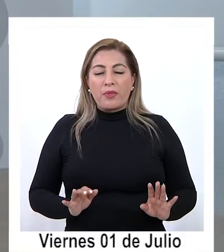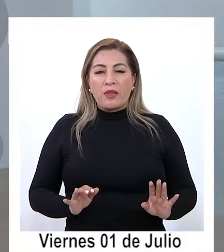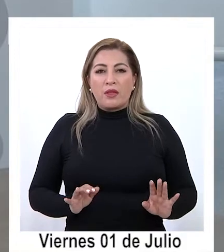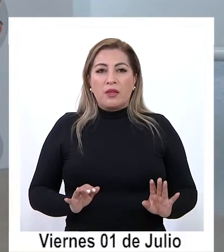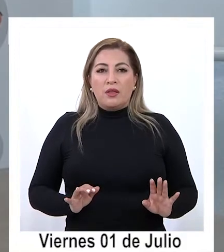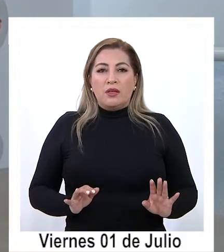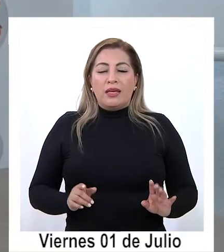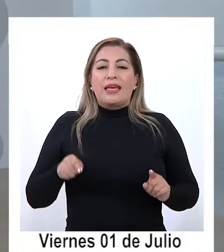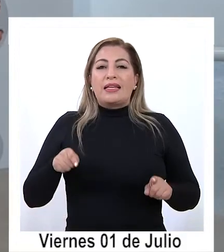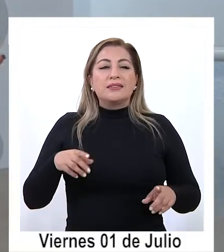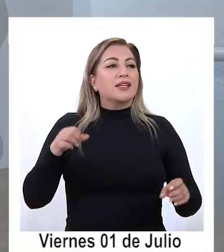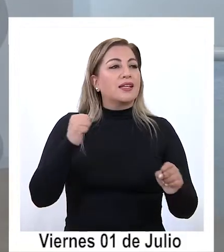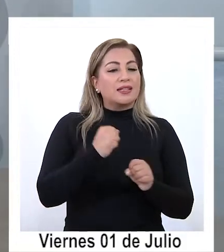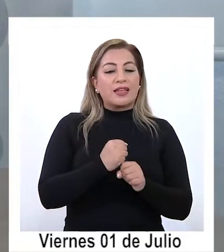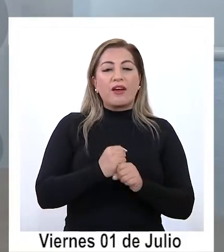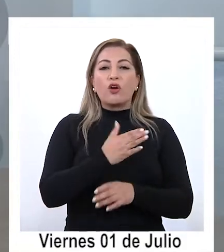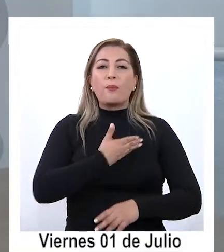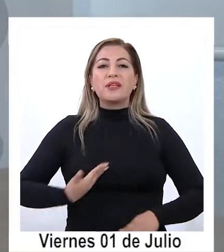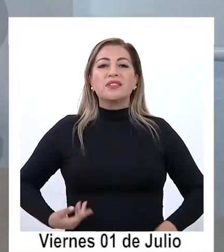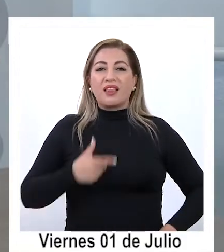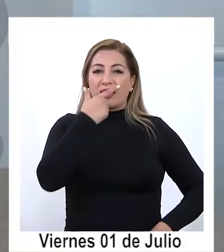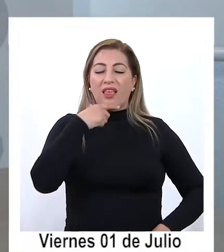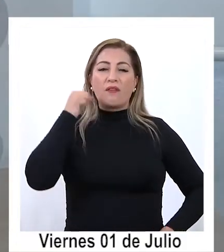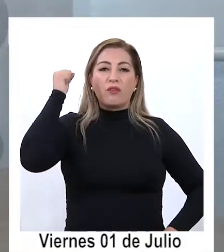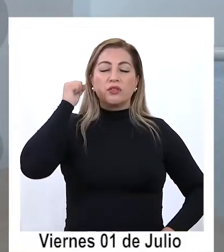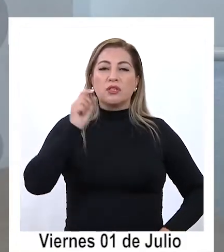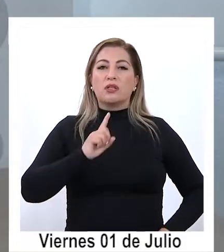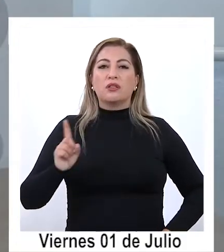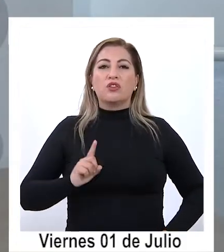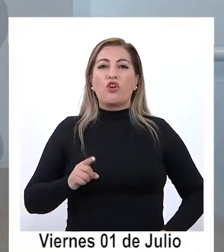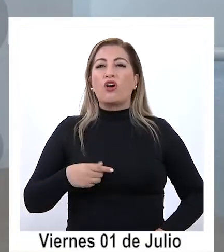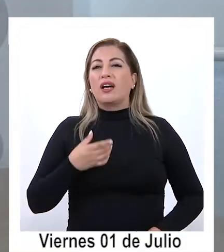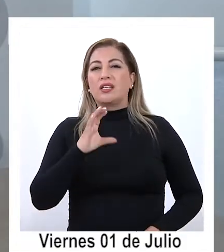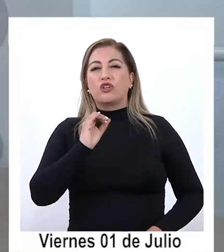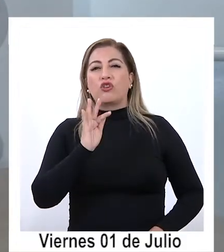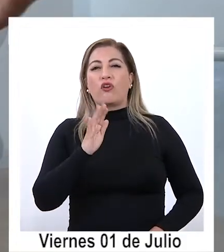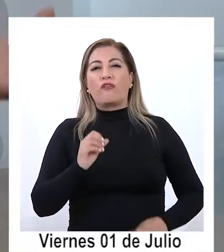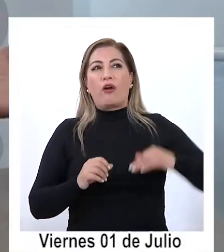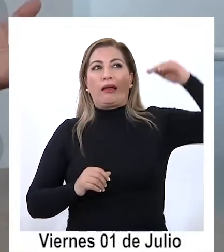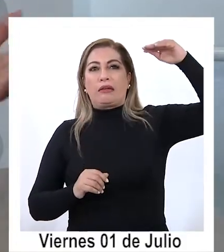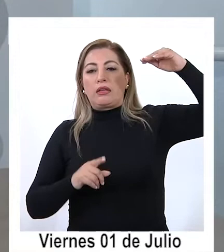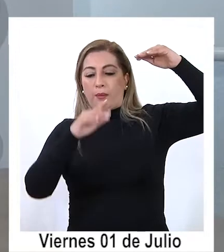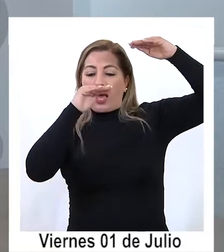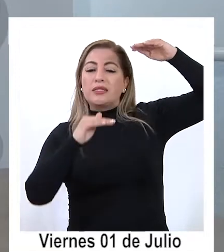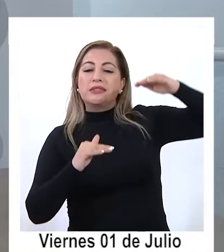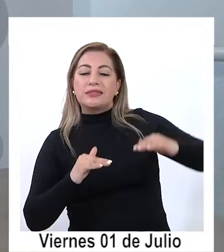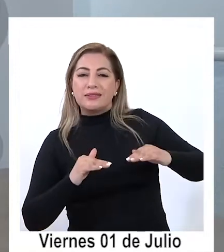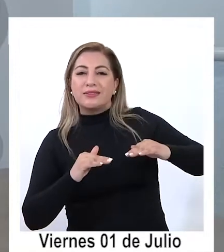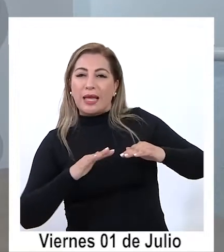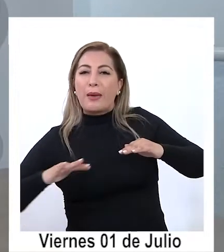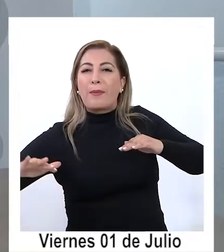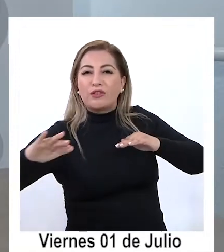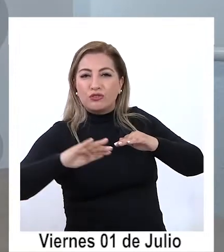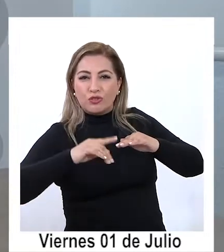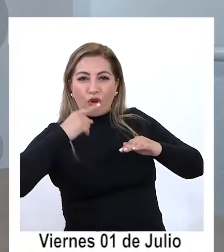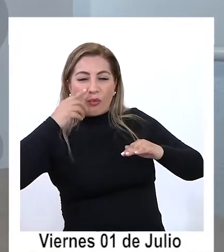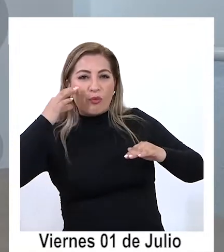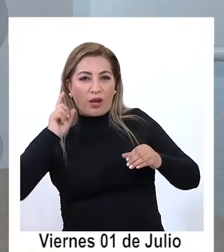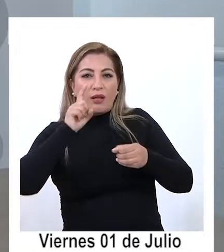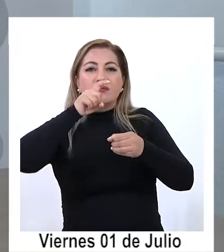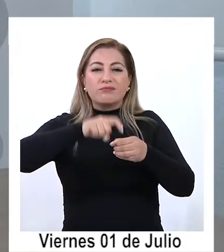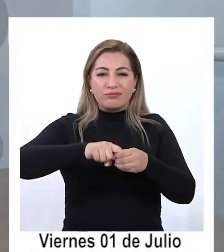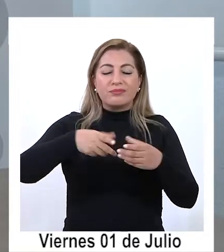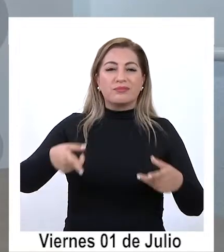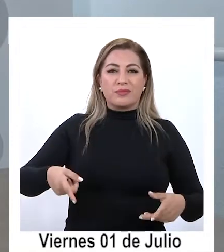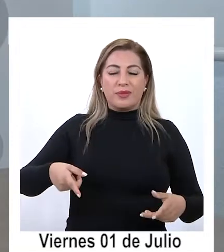es la línea además de nuestro presidente ya no vamos a encapsular vamos a llegar a todos y a todas cierto con nuestros